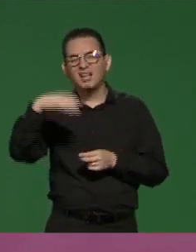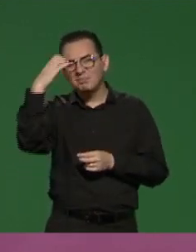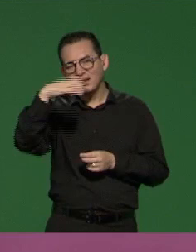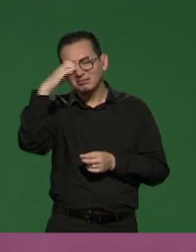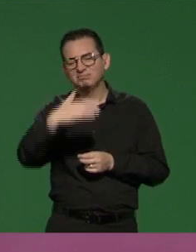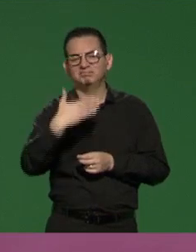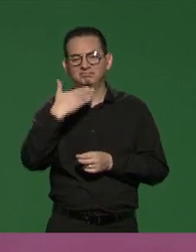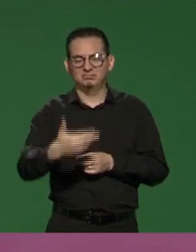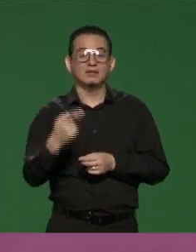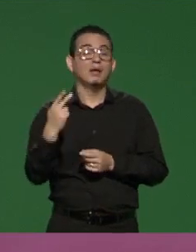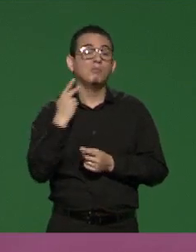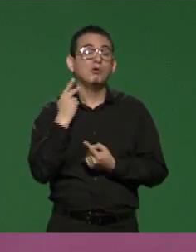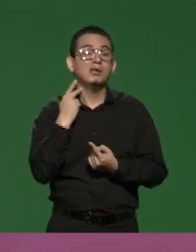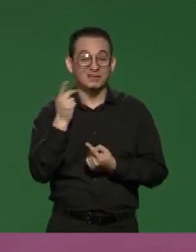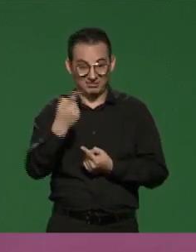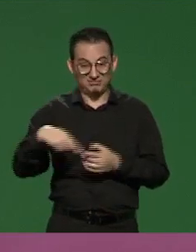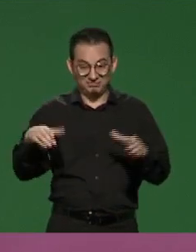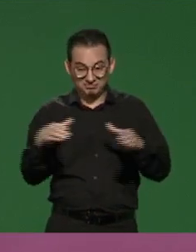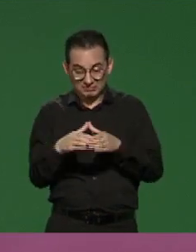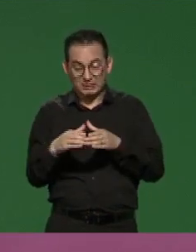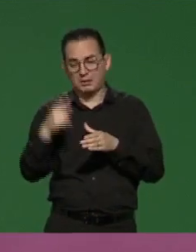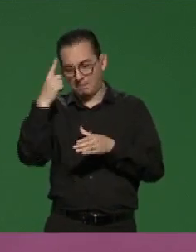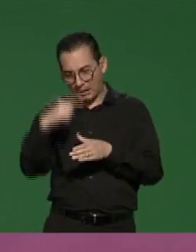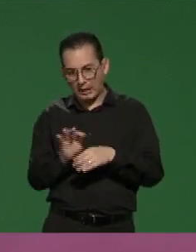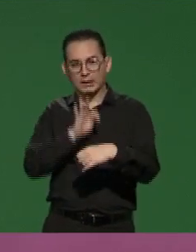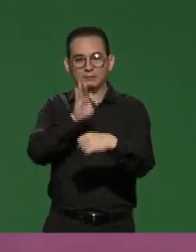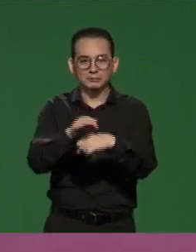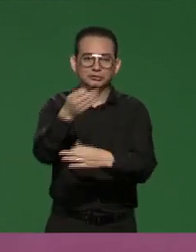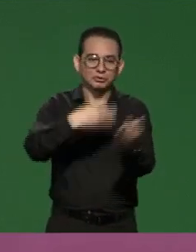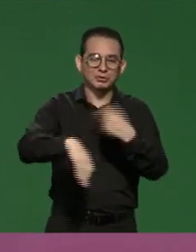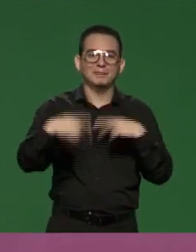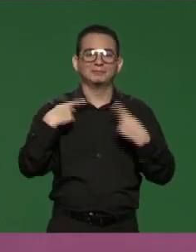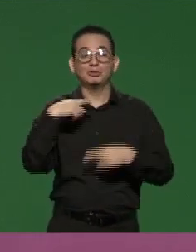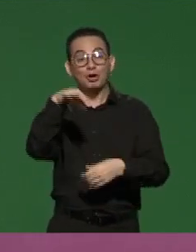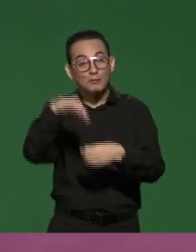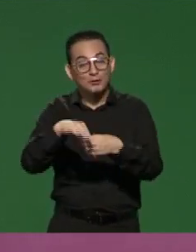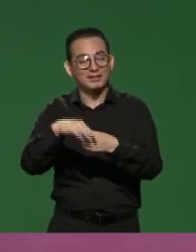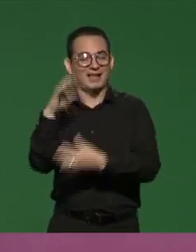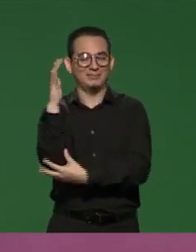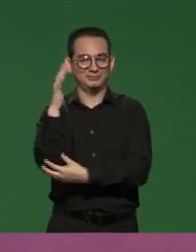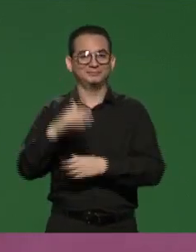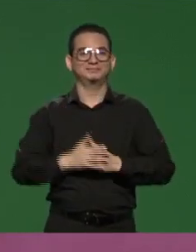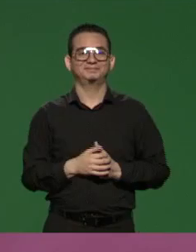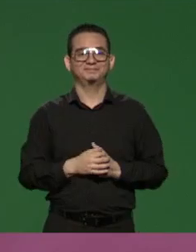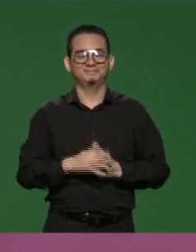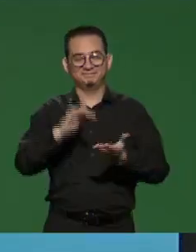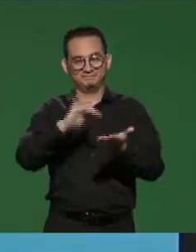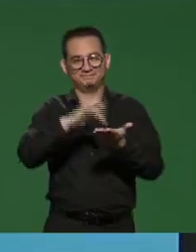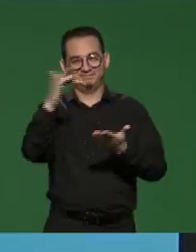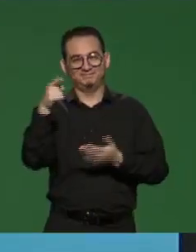que la política debe estar al servicio de las personas. Vota el arbolito. Gracias. A la candidata del Partido Futuro.